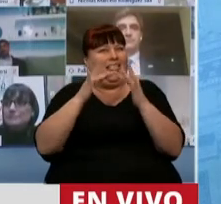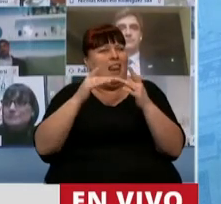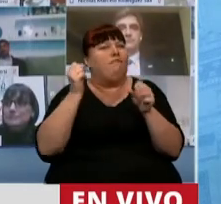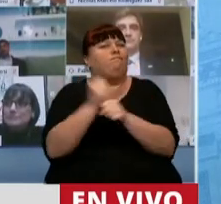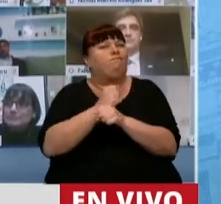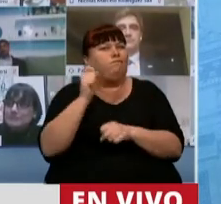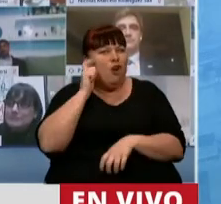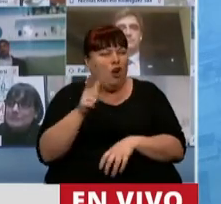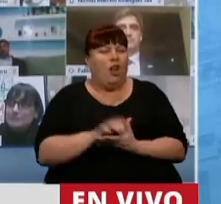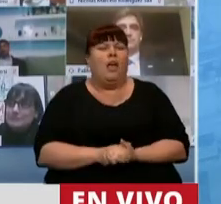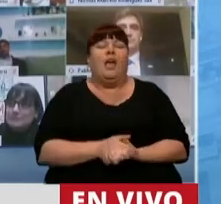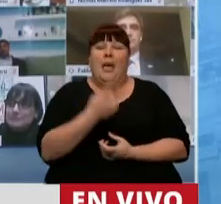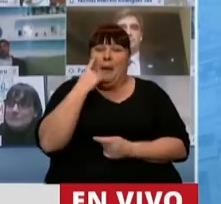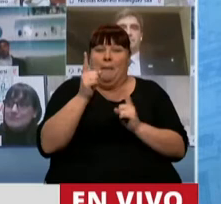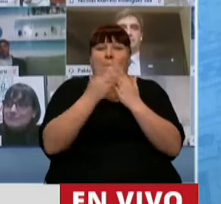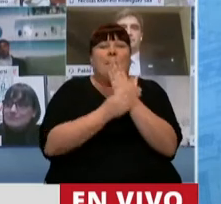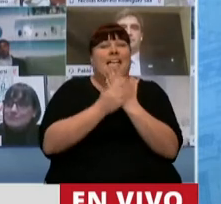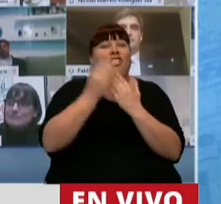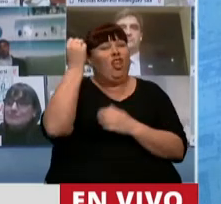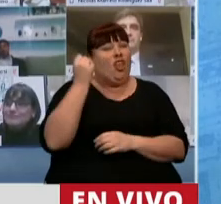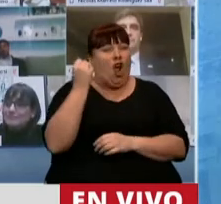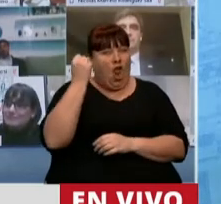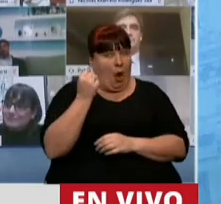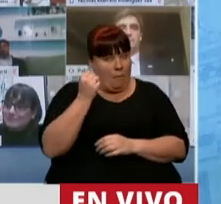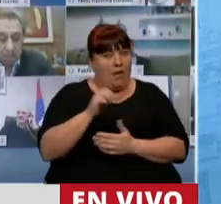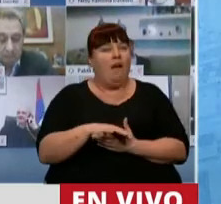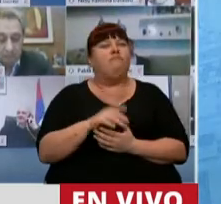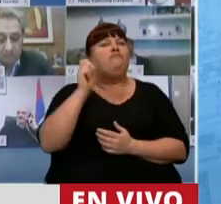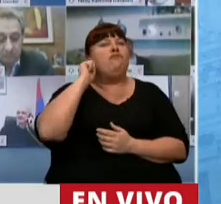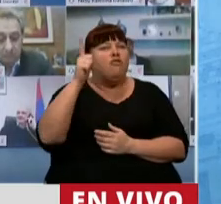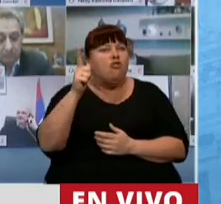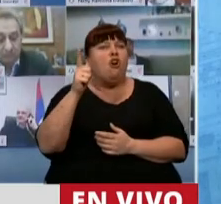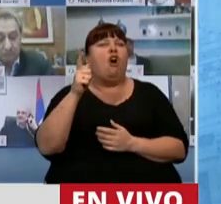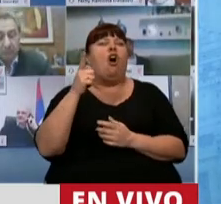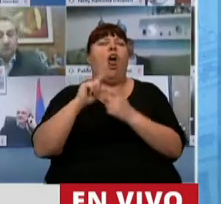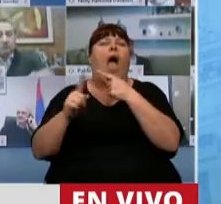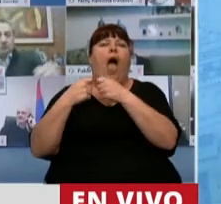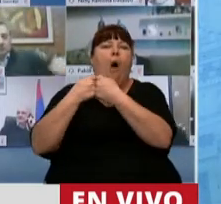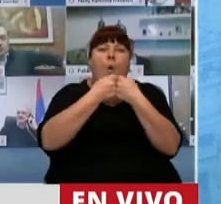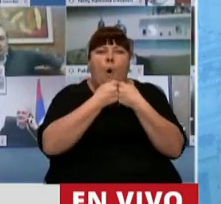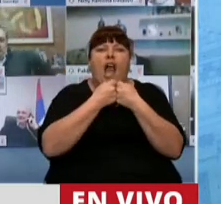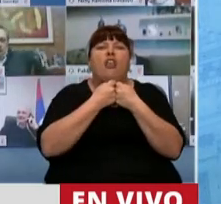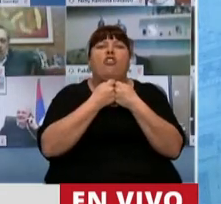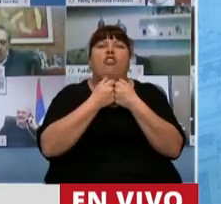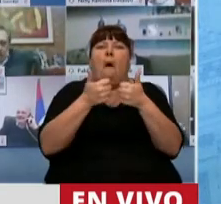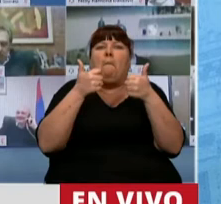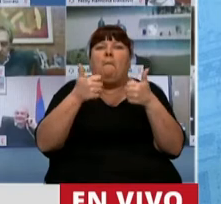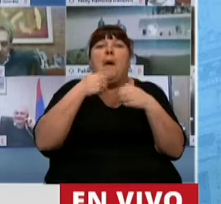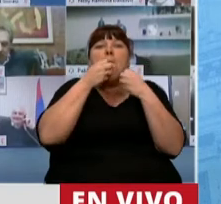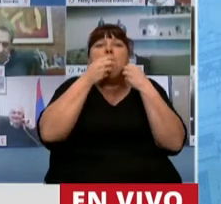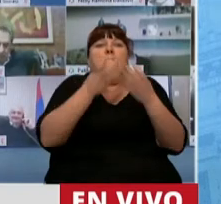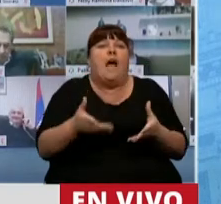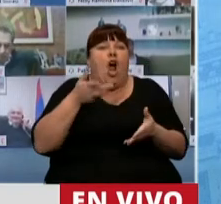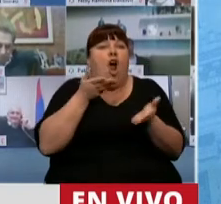Fíjense ustedes que el mismo Ministro de Economía ha podido llegar a un acuerdo virtuoso que va a